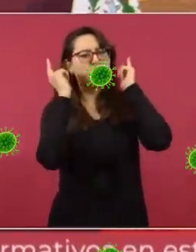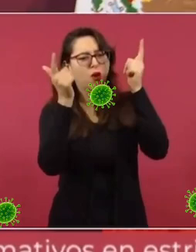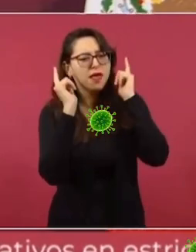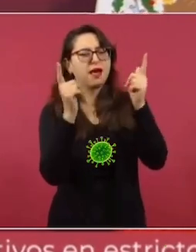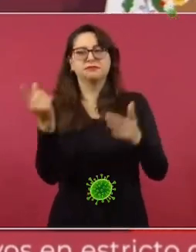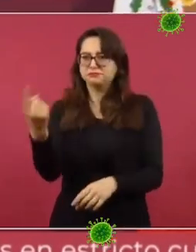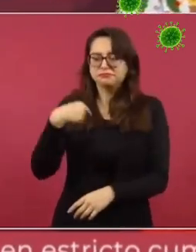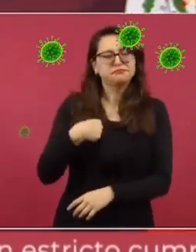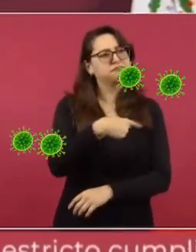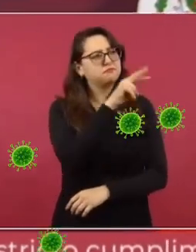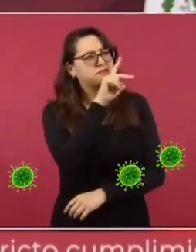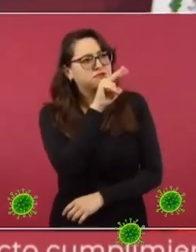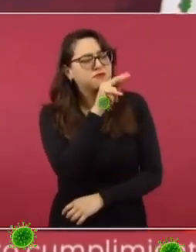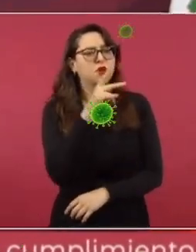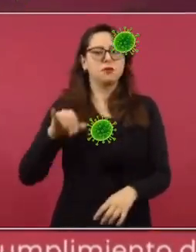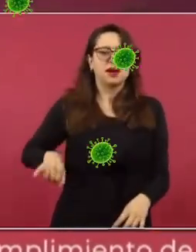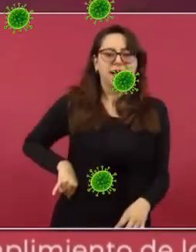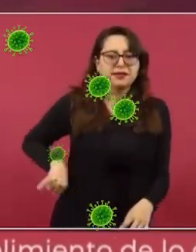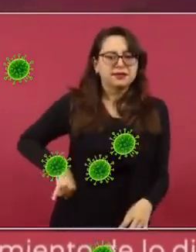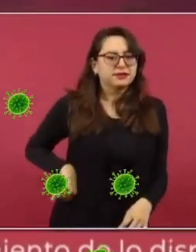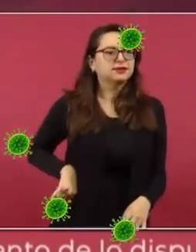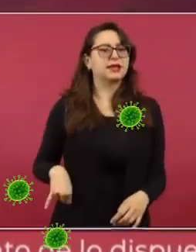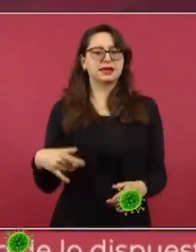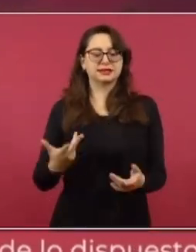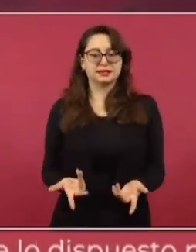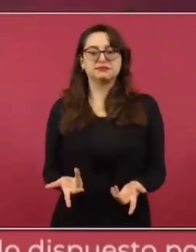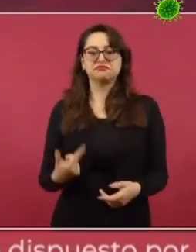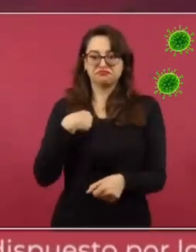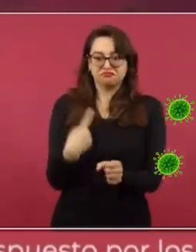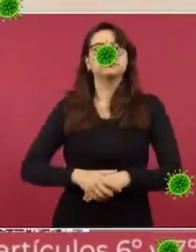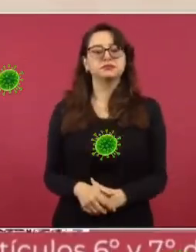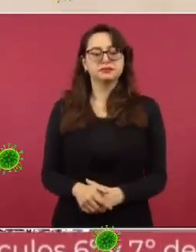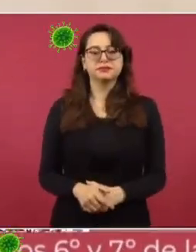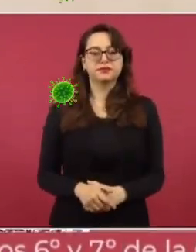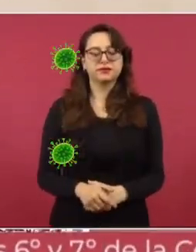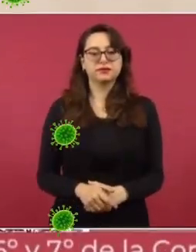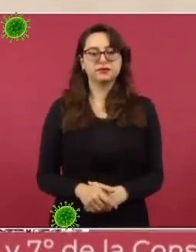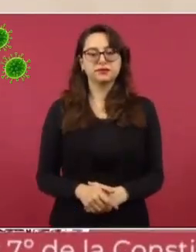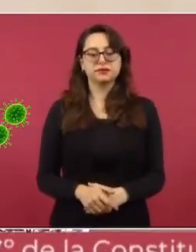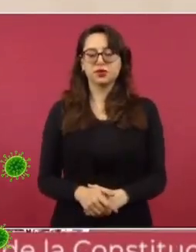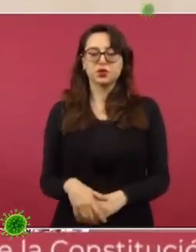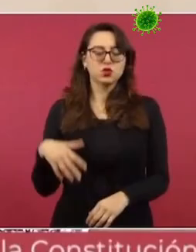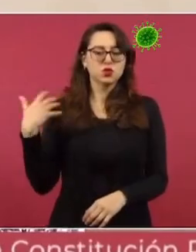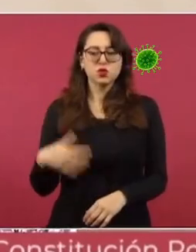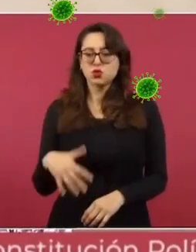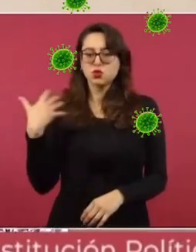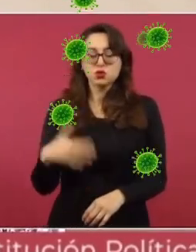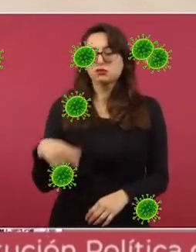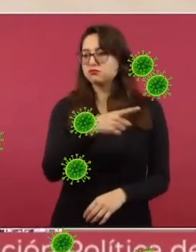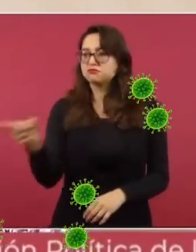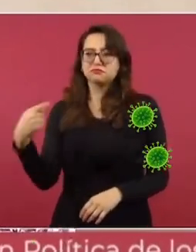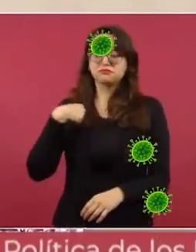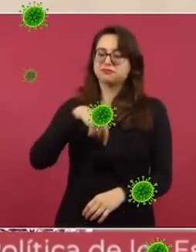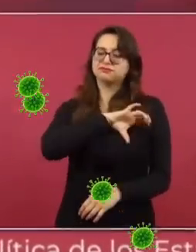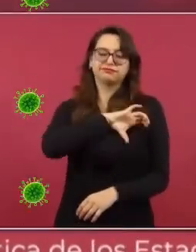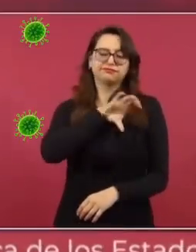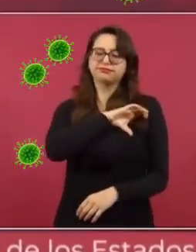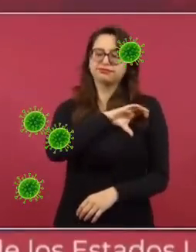preocupación por mi contagio de COVID. Hubieron muestras de cariño,